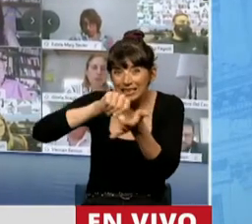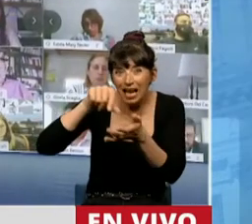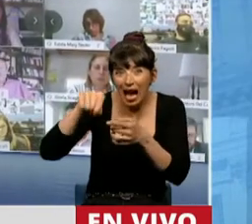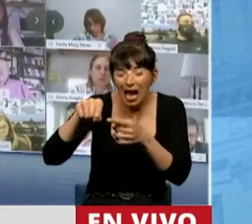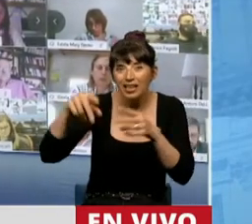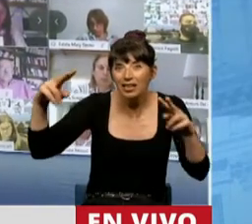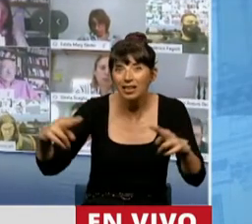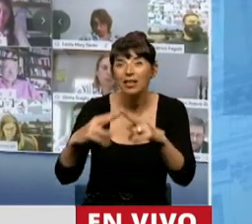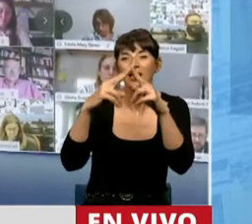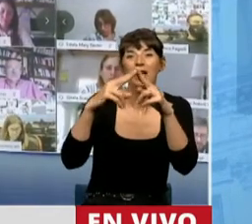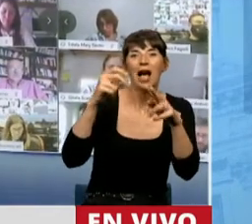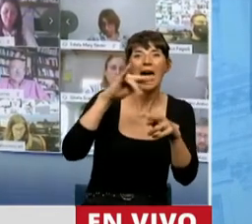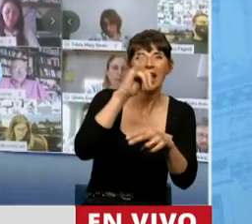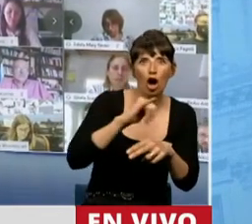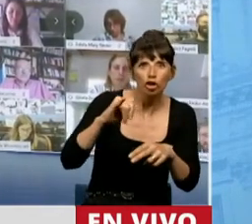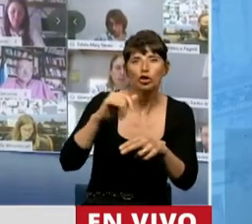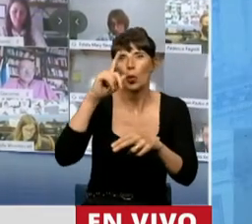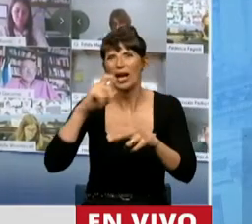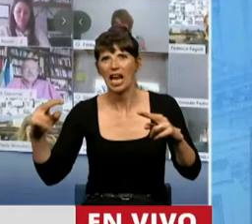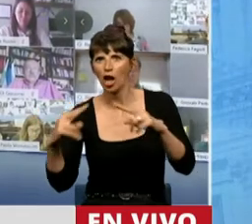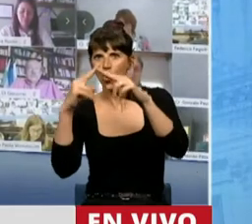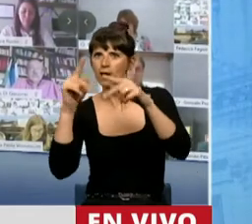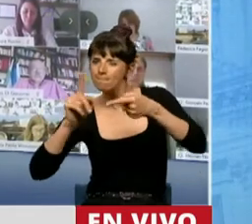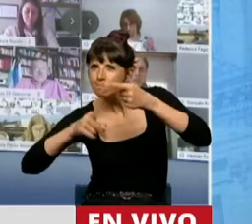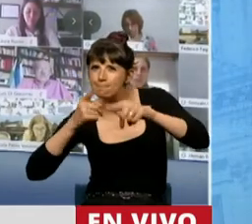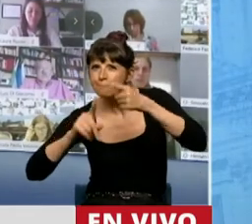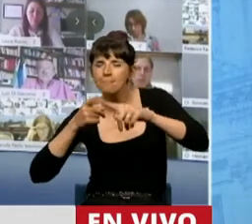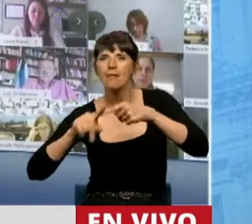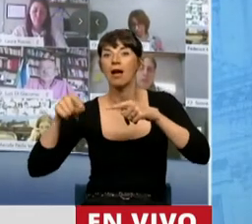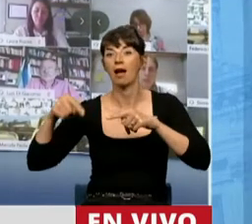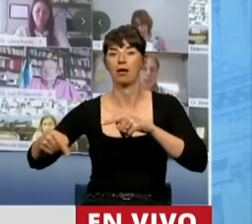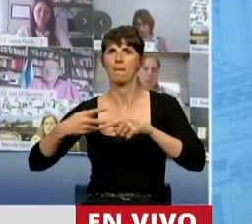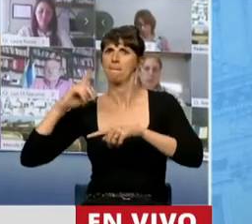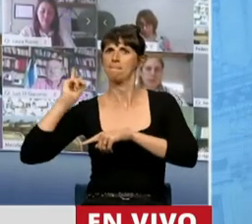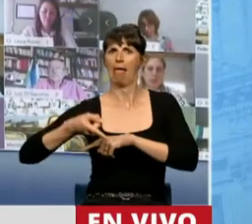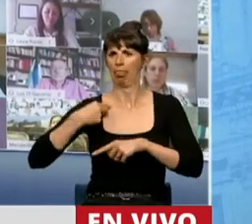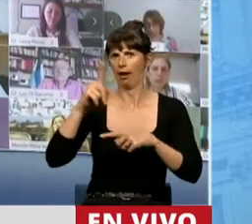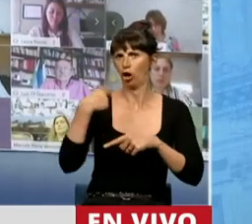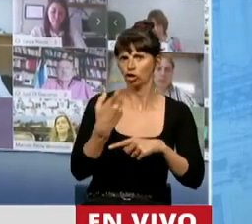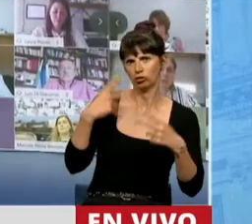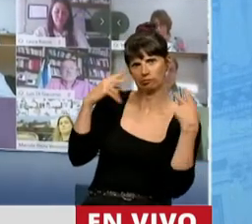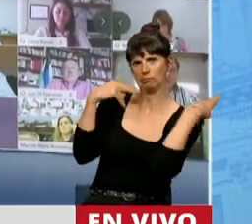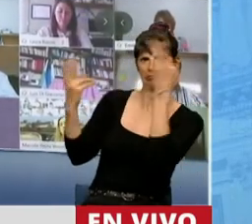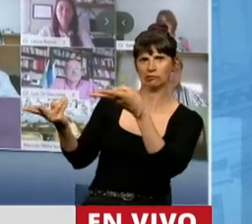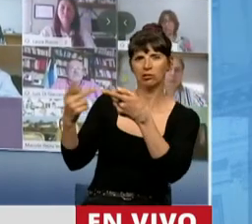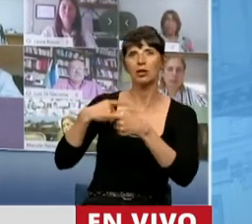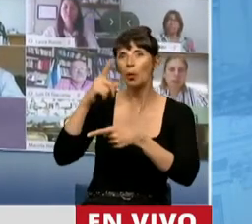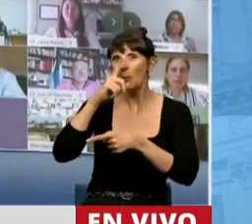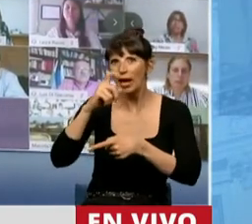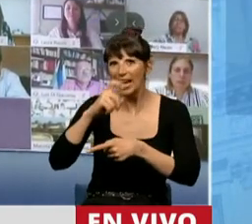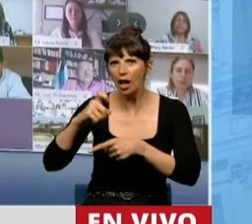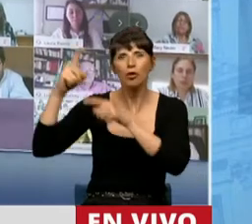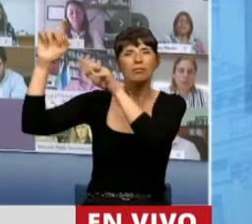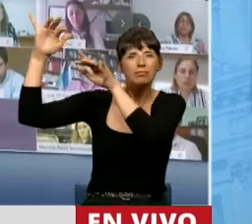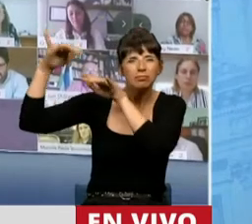se encuentra con Belgrano y pide desobedecer las órdenes del Poder Central. Belgrano venía del norte, de Jujuy, del éxodo